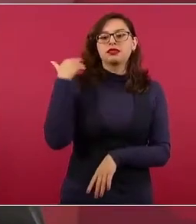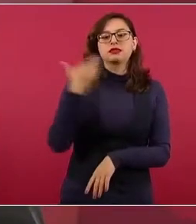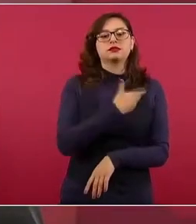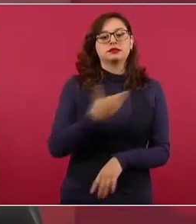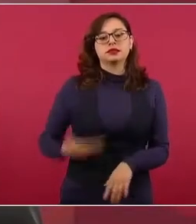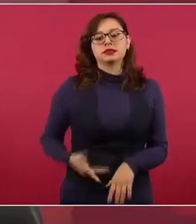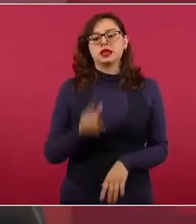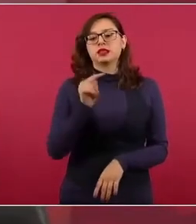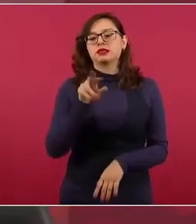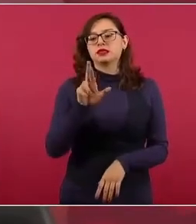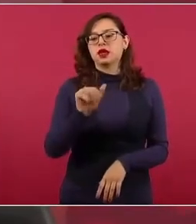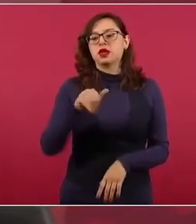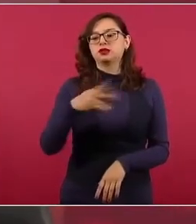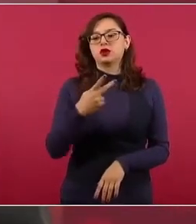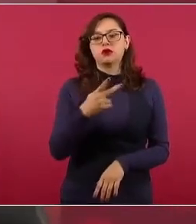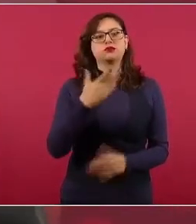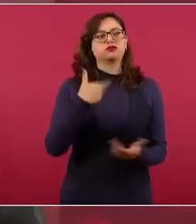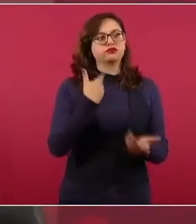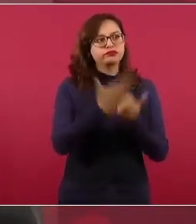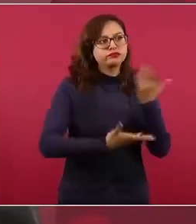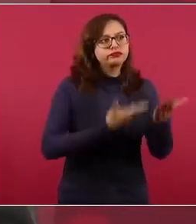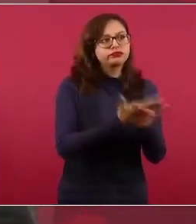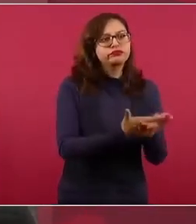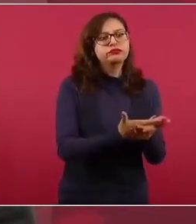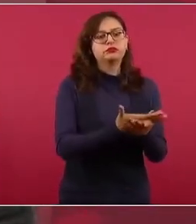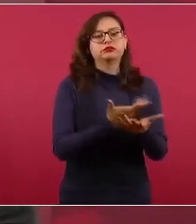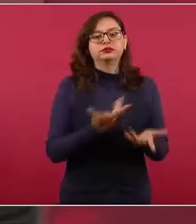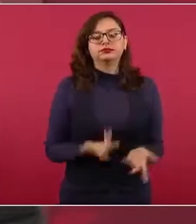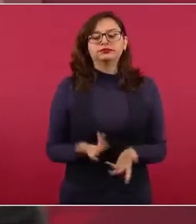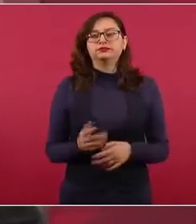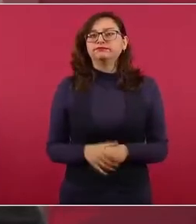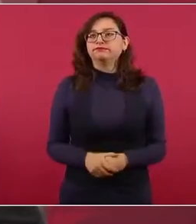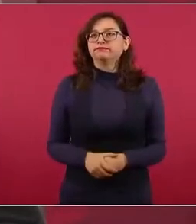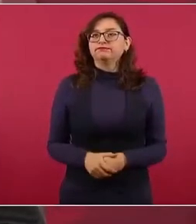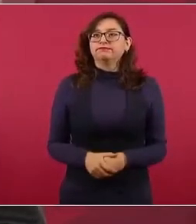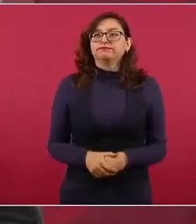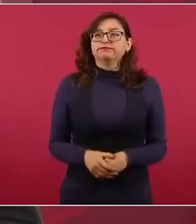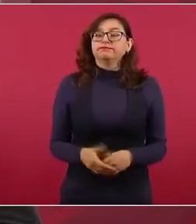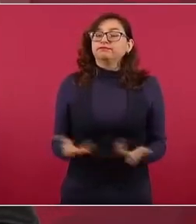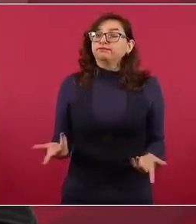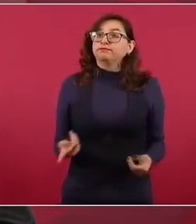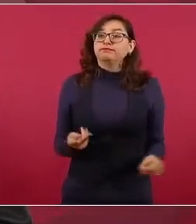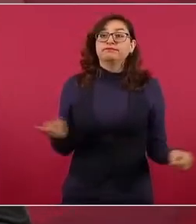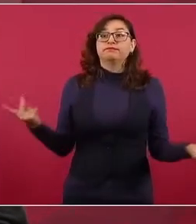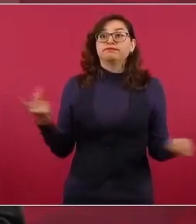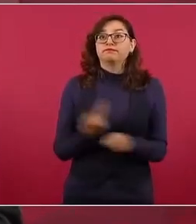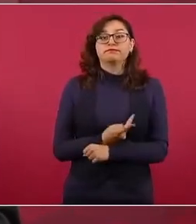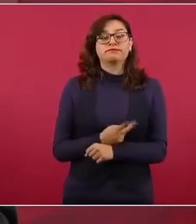porque hay una realidad que a ellos les cuesta mucho trabajo